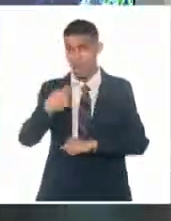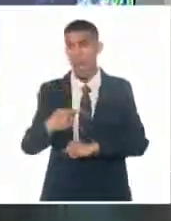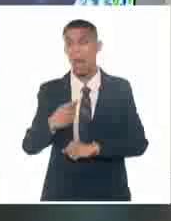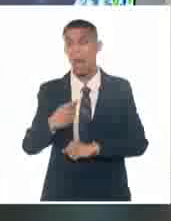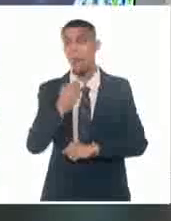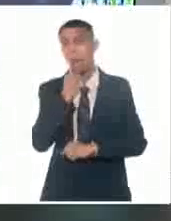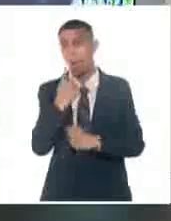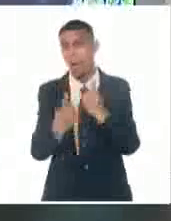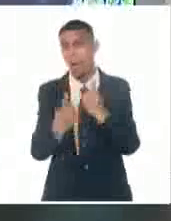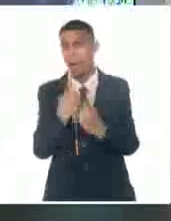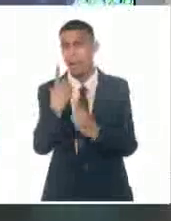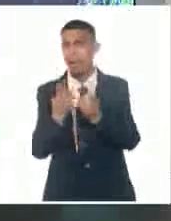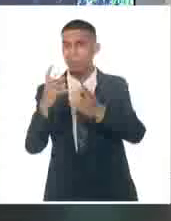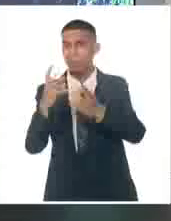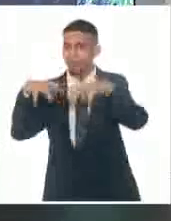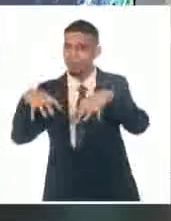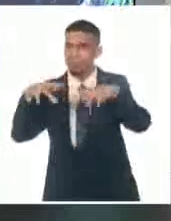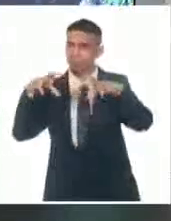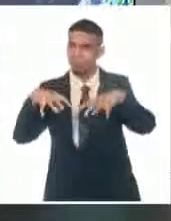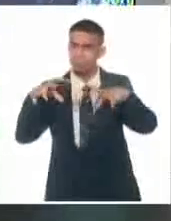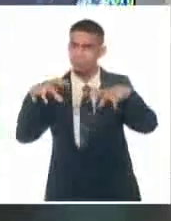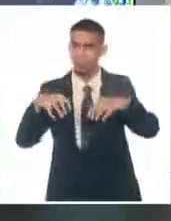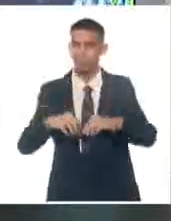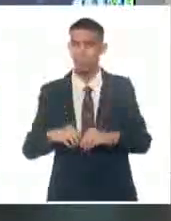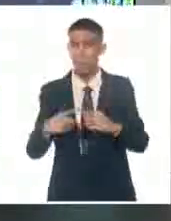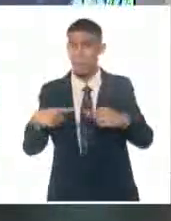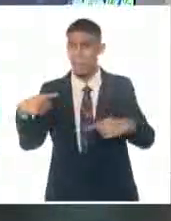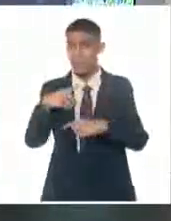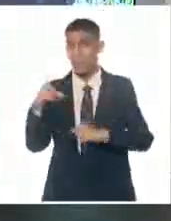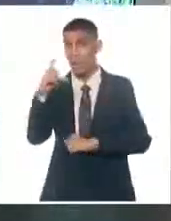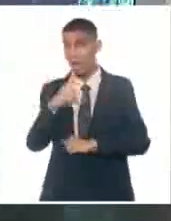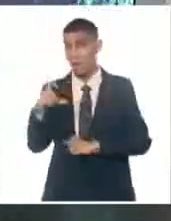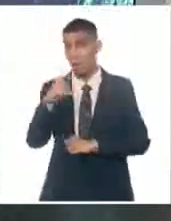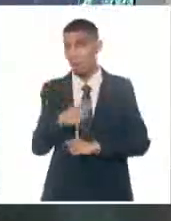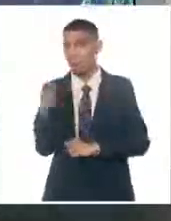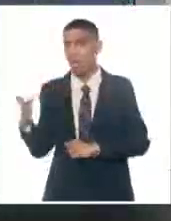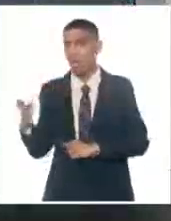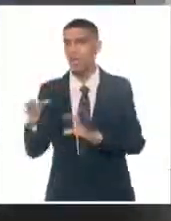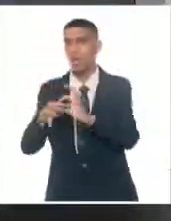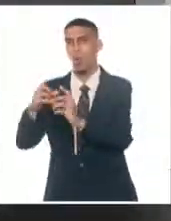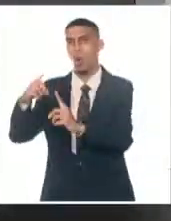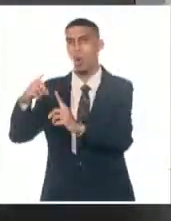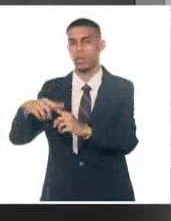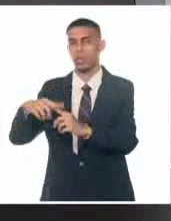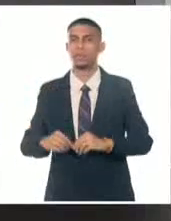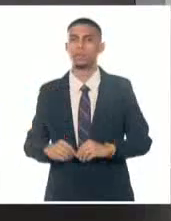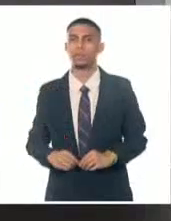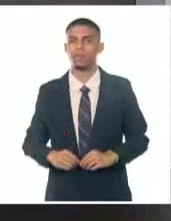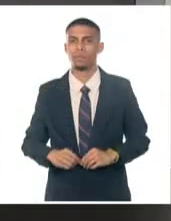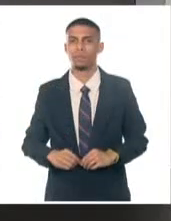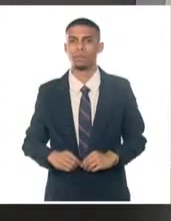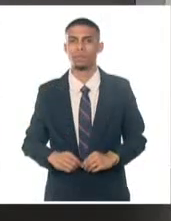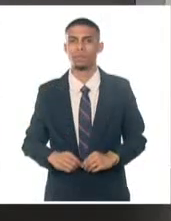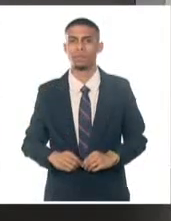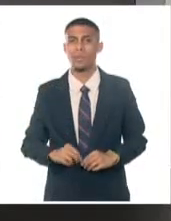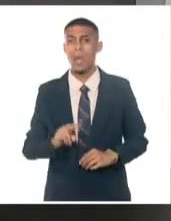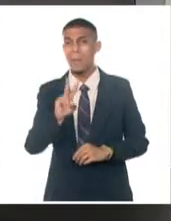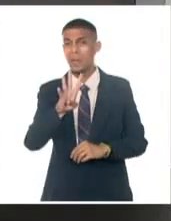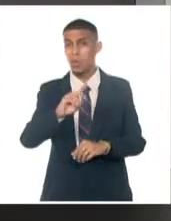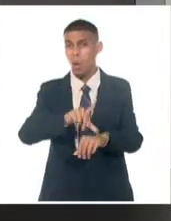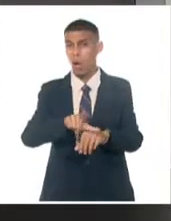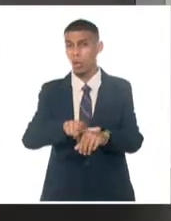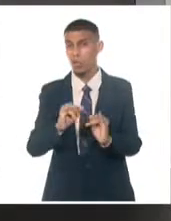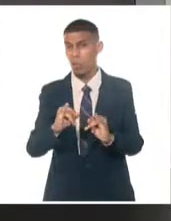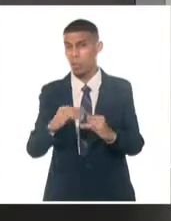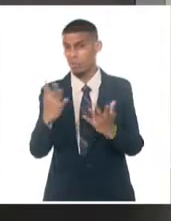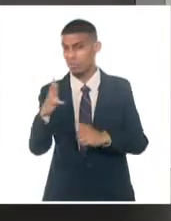procesos de precipitaciones principalmente desde Camagüey hasta Guantánamo. El pronóstico del tiempo para las próximas 24 horas estará amaneciendo con poca